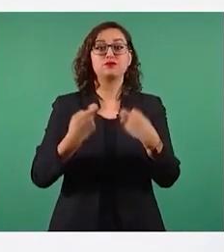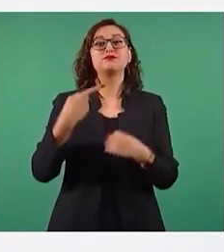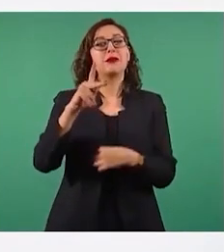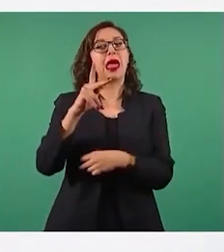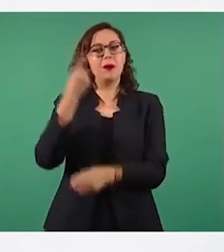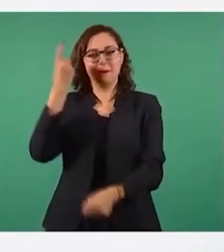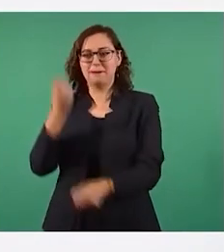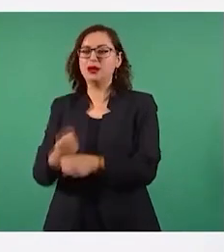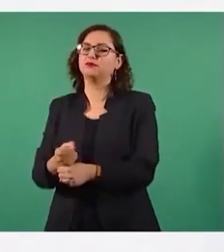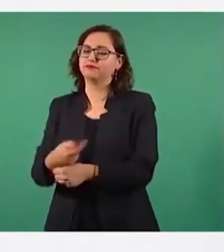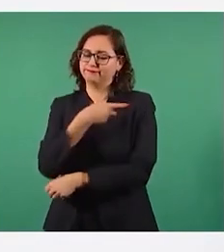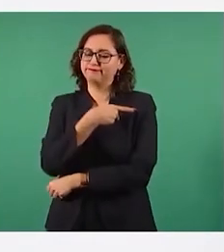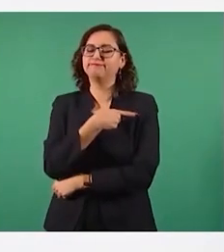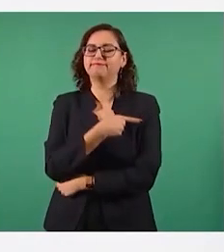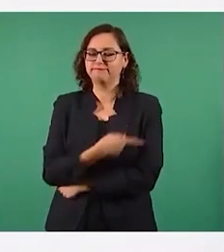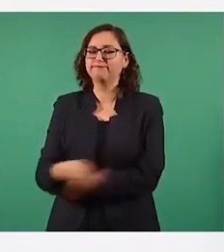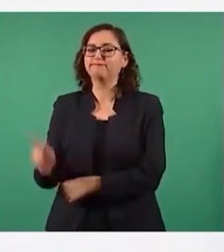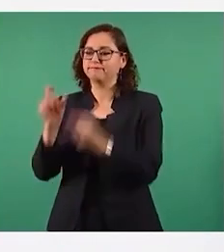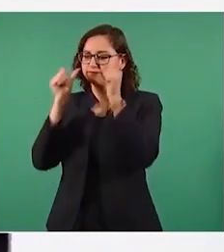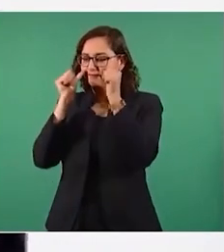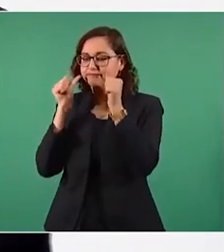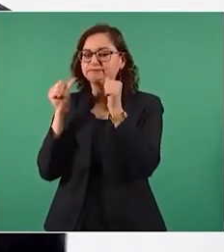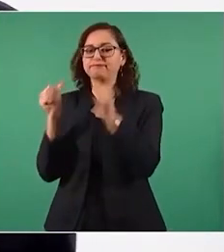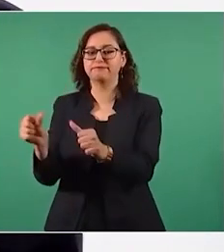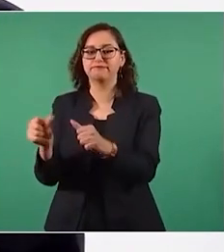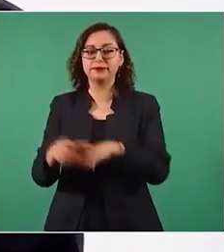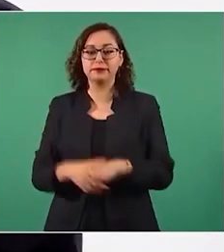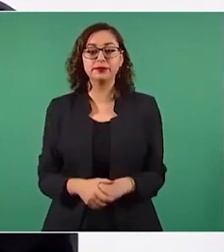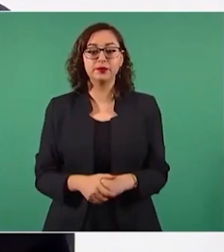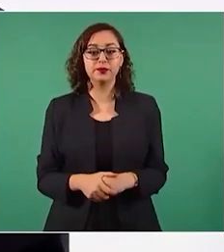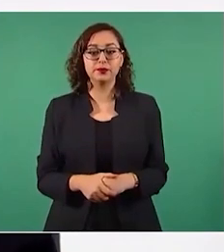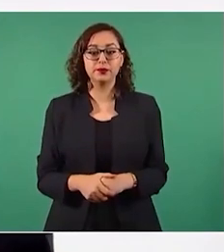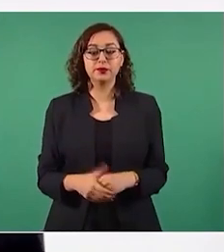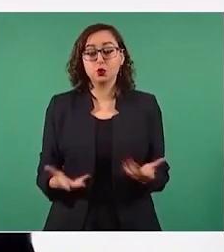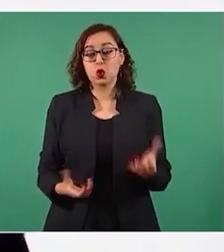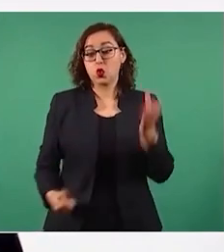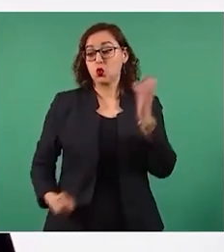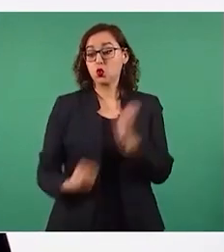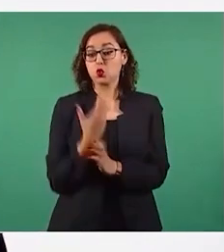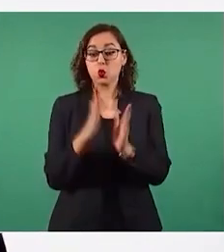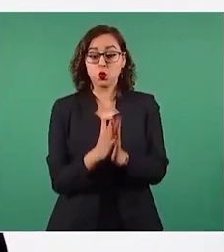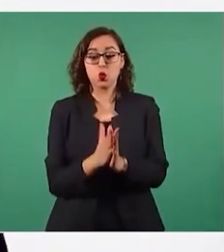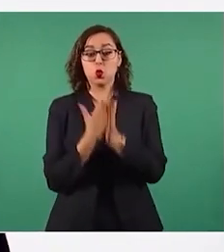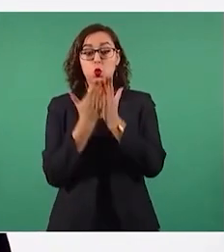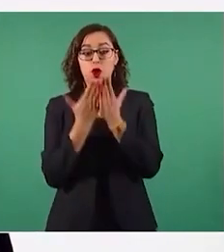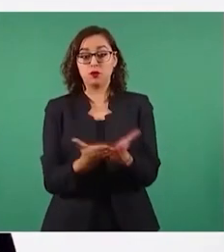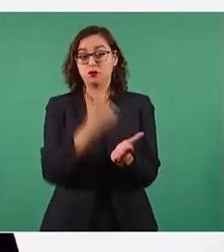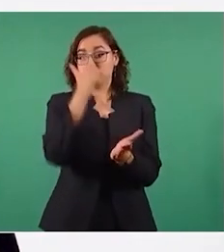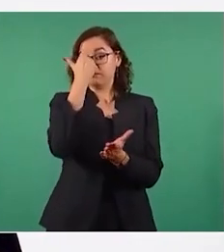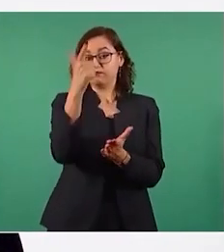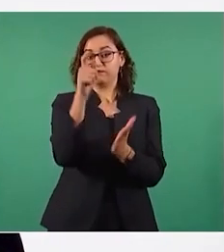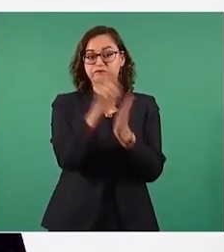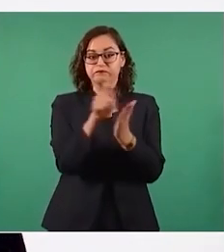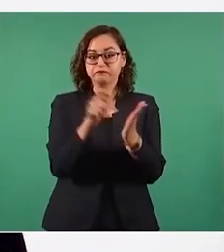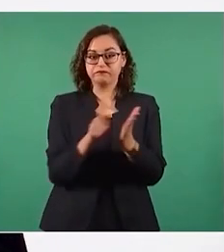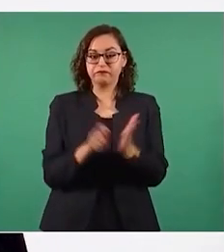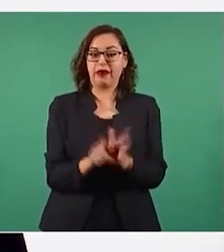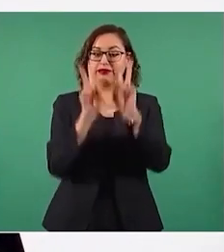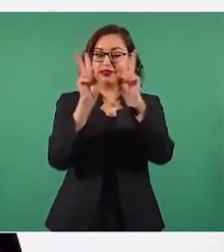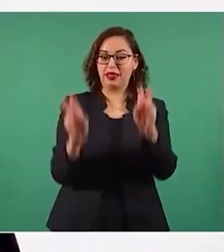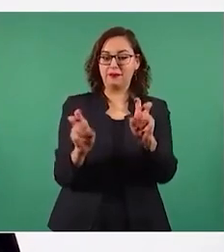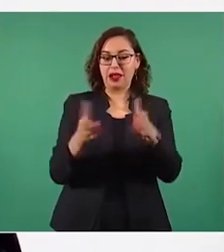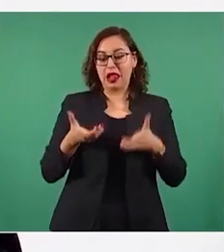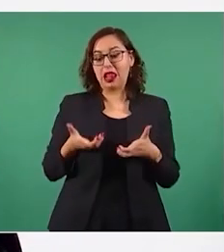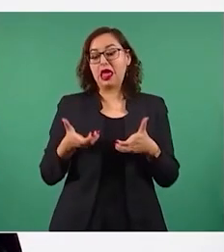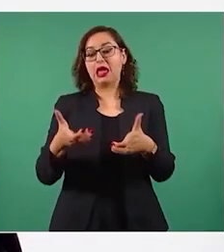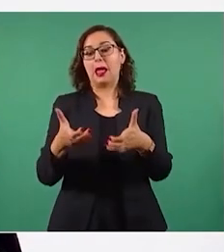escribí en la introducción de mi libro, de mi nuevo libro que se llama precisamente A la mitad